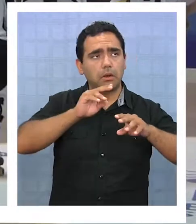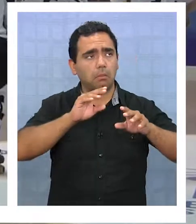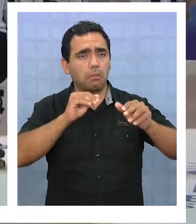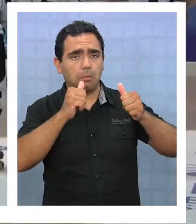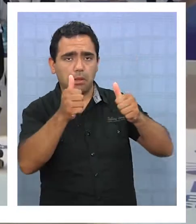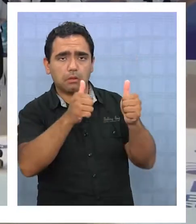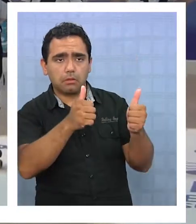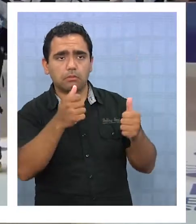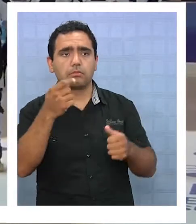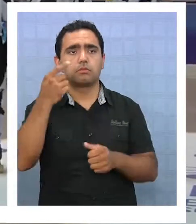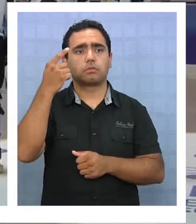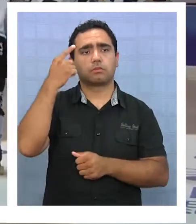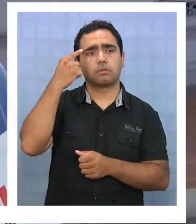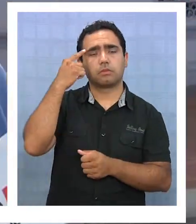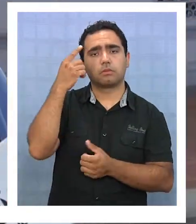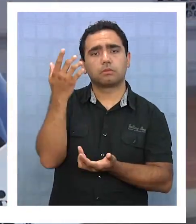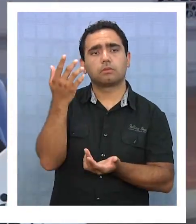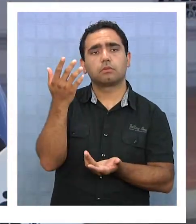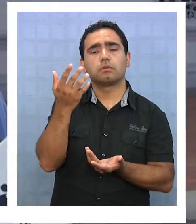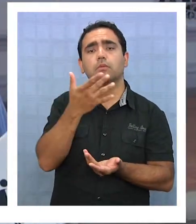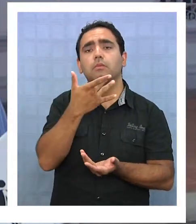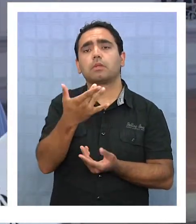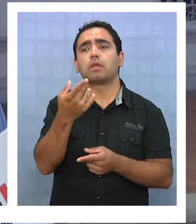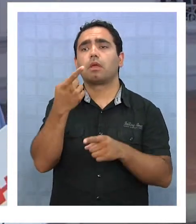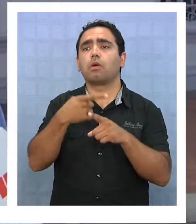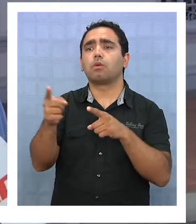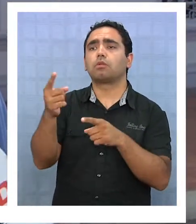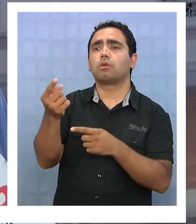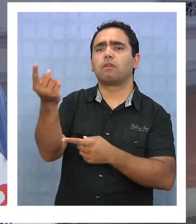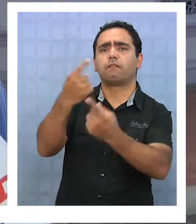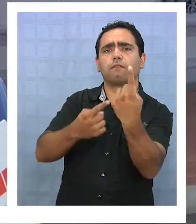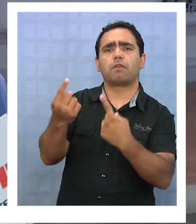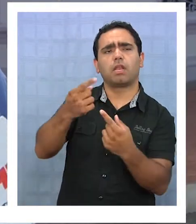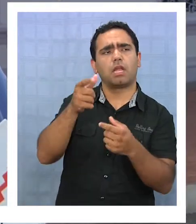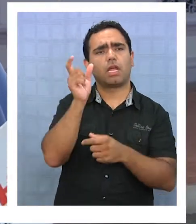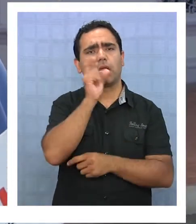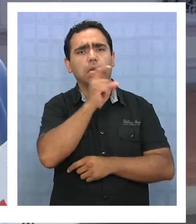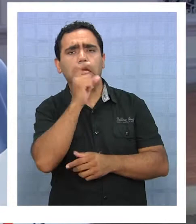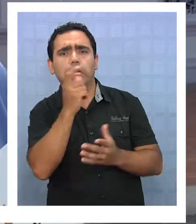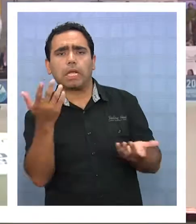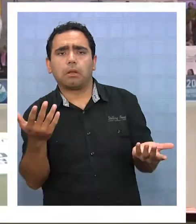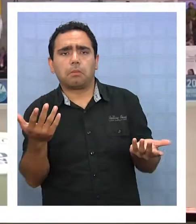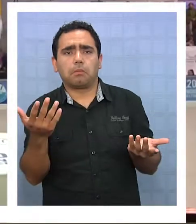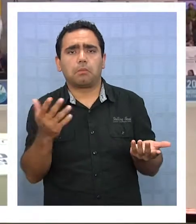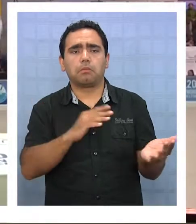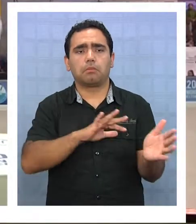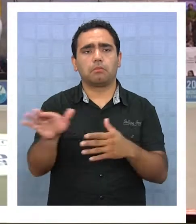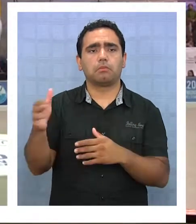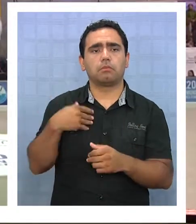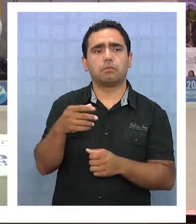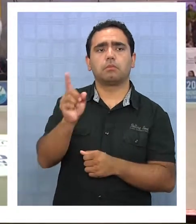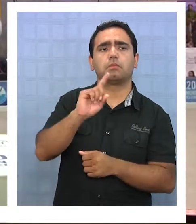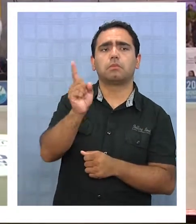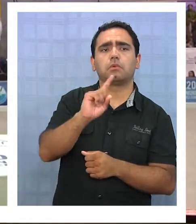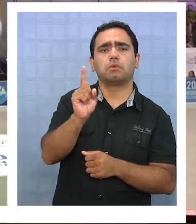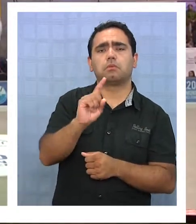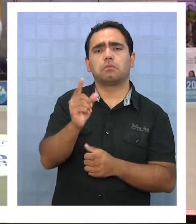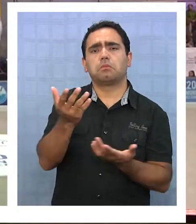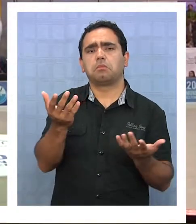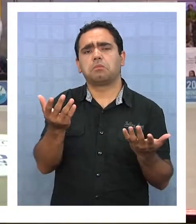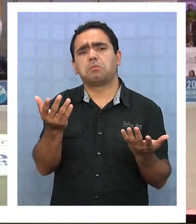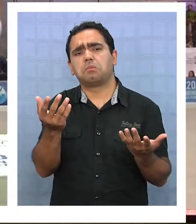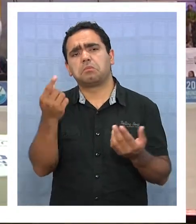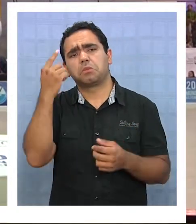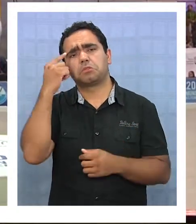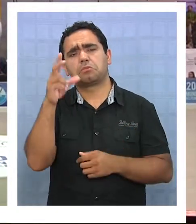bien, yo no creo por qué otros tienen que venir a hacer los pebres de lo que estamos haciendo bien. No, lo encuentro injustificado